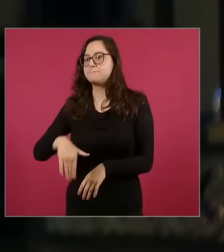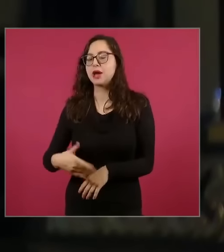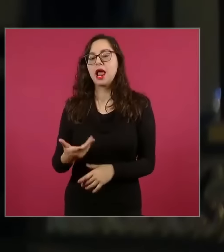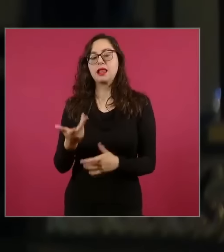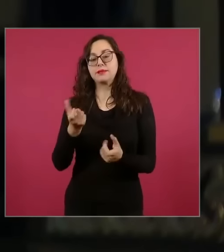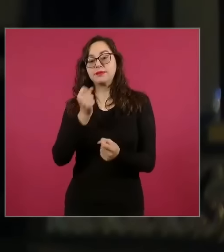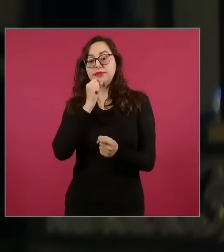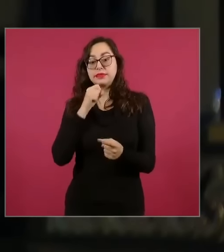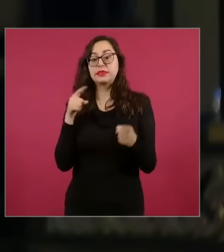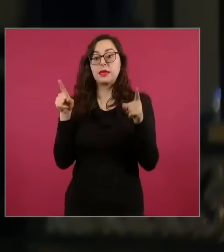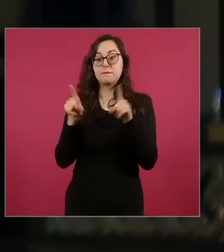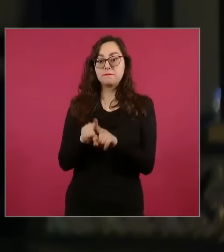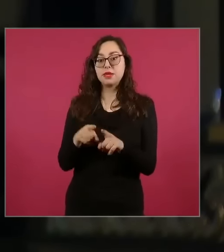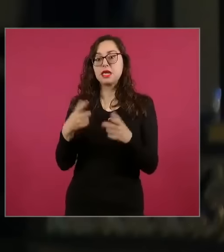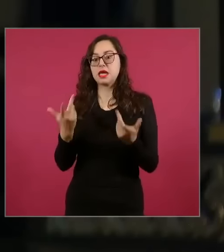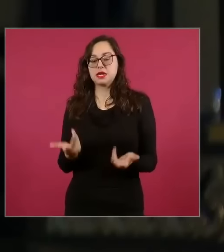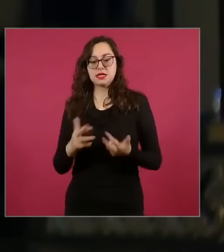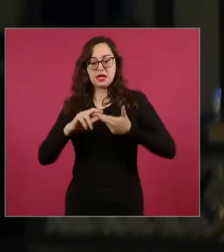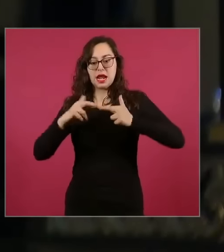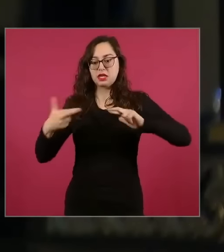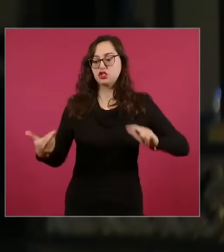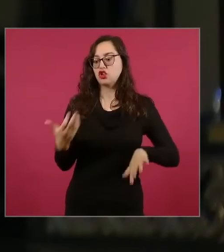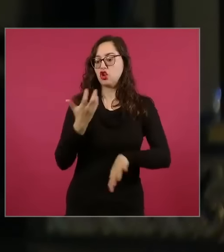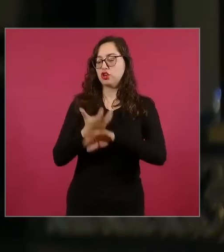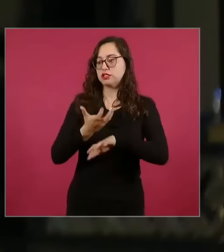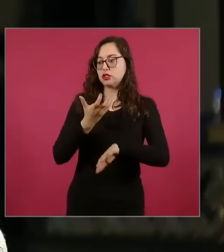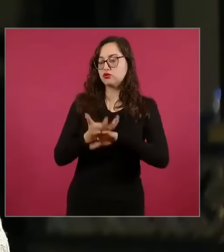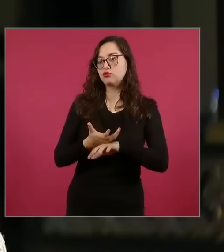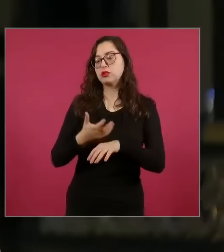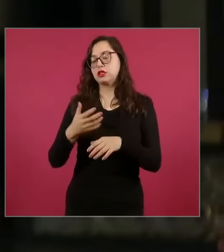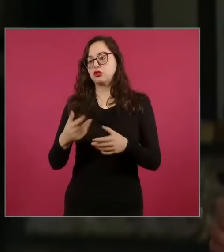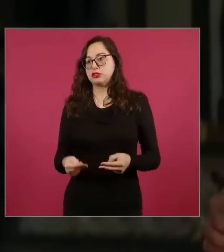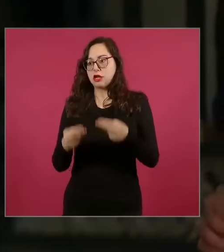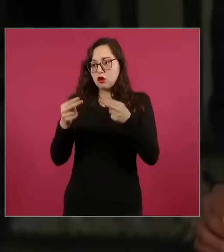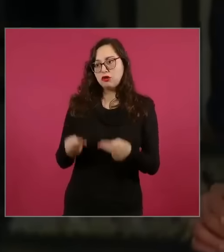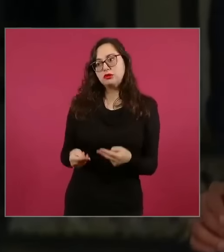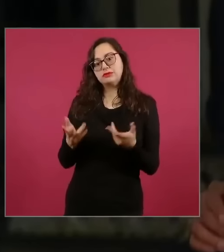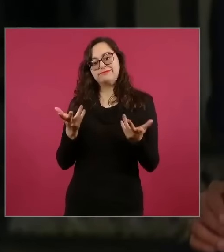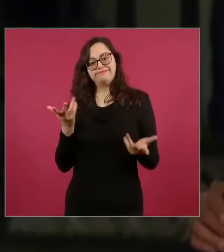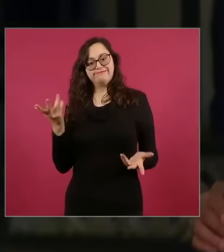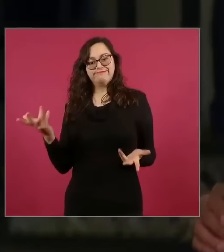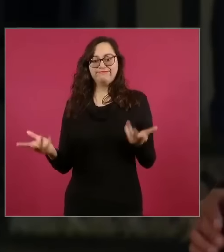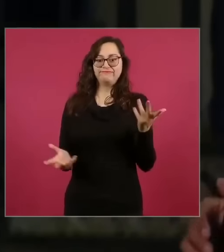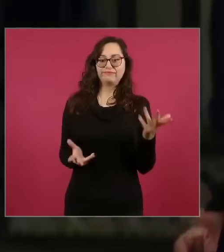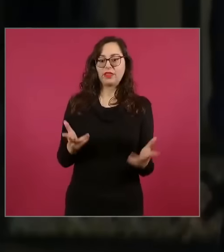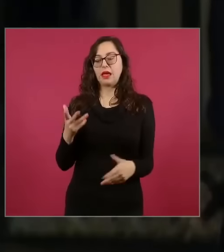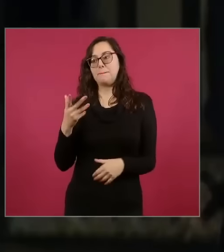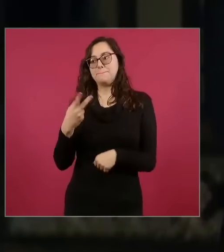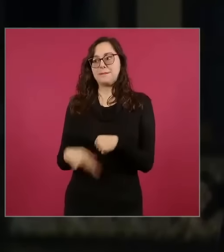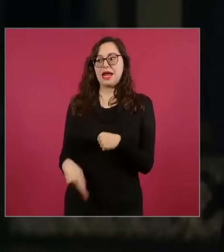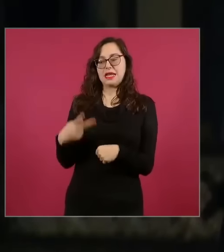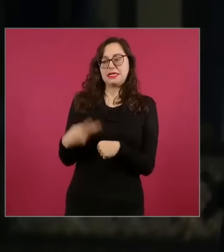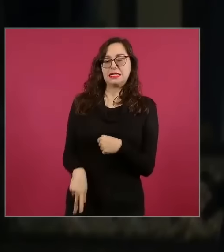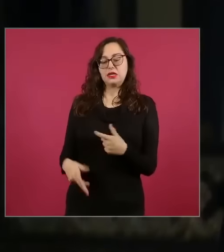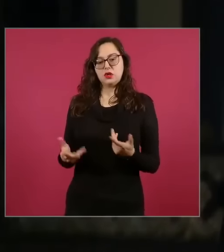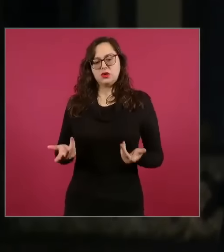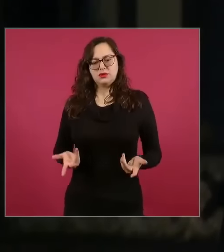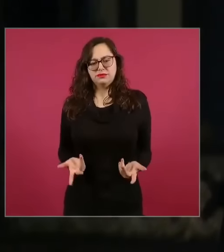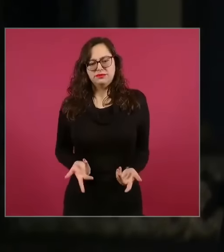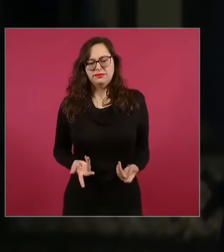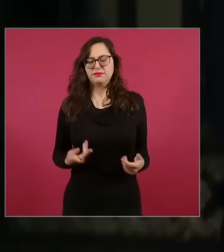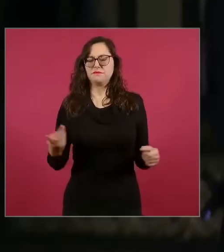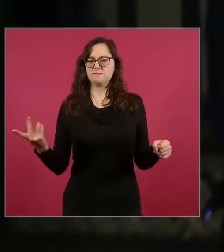en riesgo la relación comercial entre México y Estados Unidos. Al respecto, presidente, pues pareciera justamente que